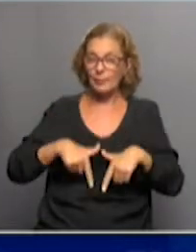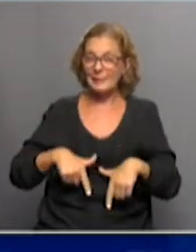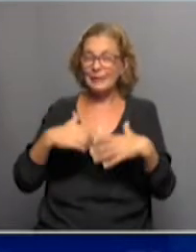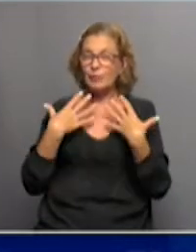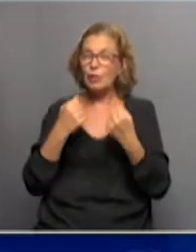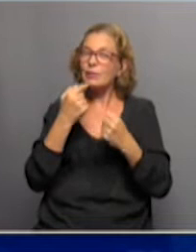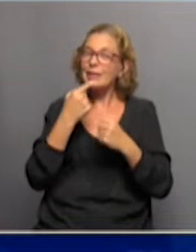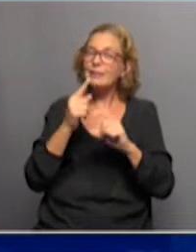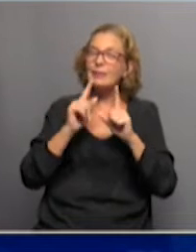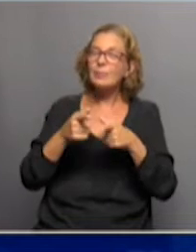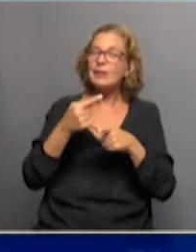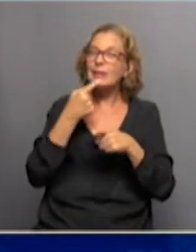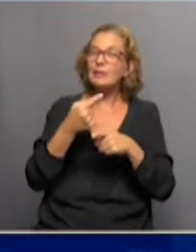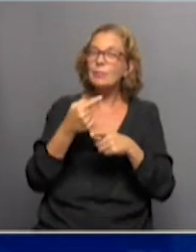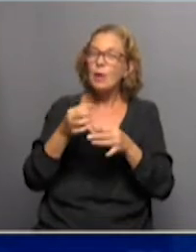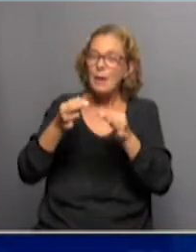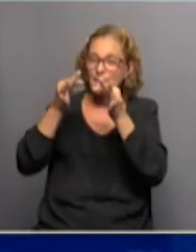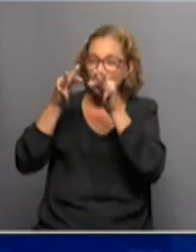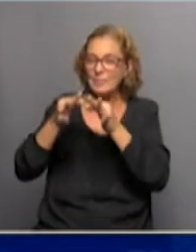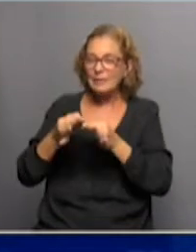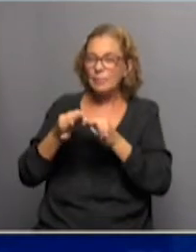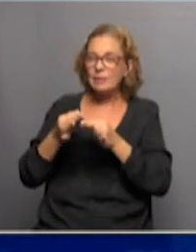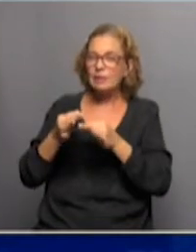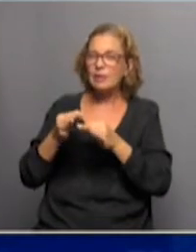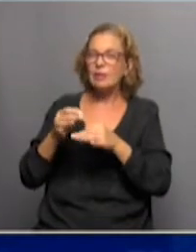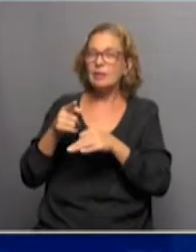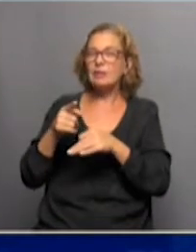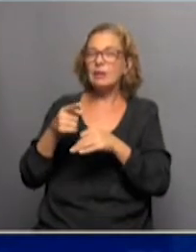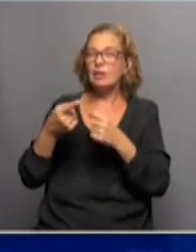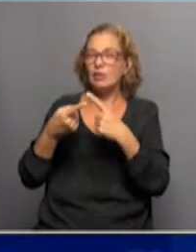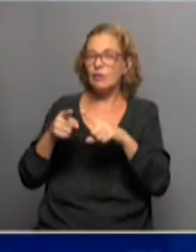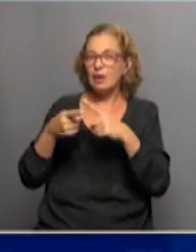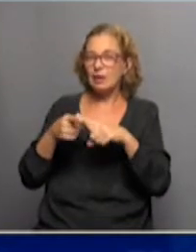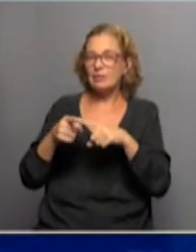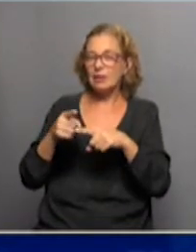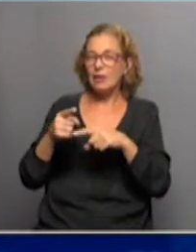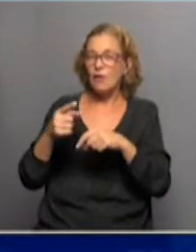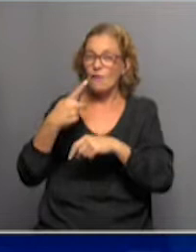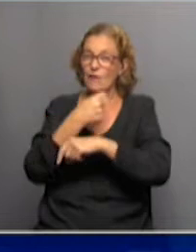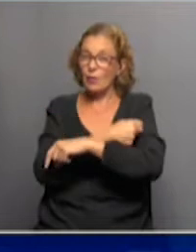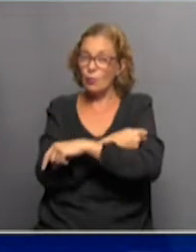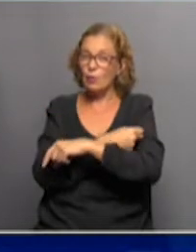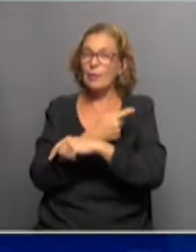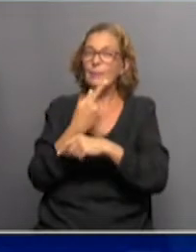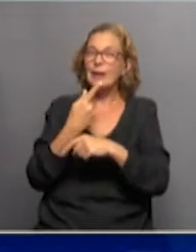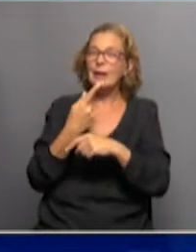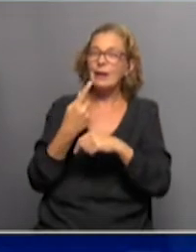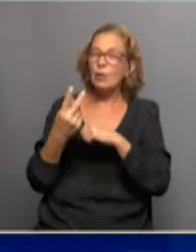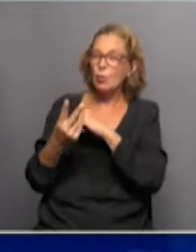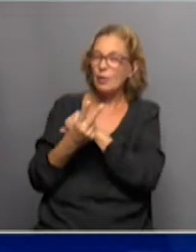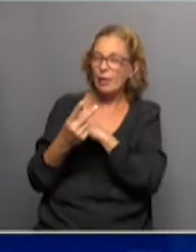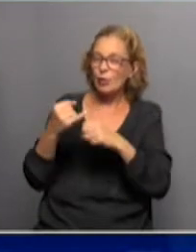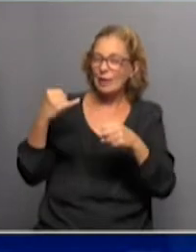Salud, se dice que se deberá considerar muy especialmente la previsión de las diferentes condiciones de las distintas vacunas para minimizar el riesgo de